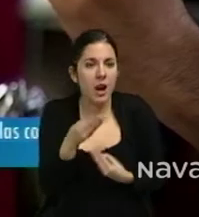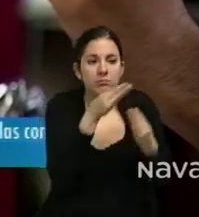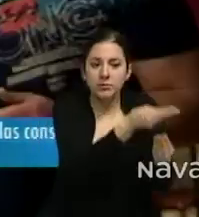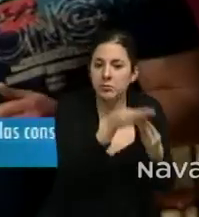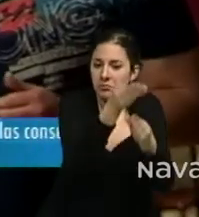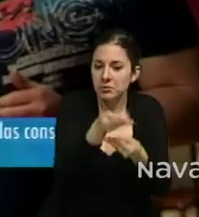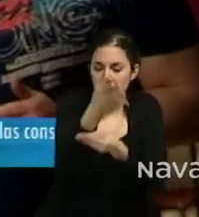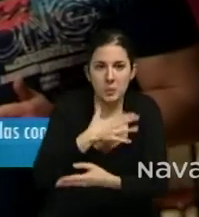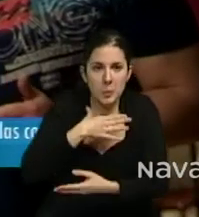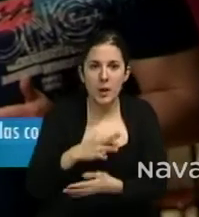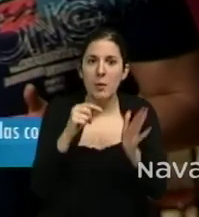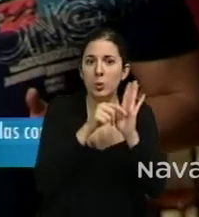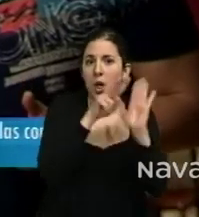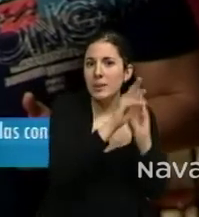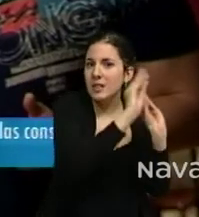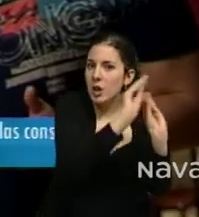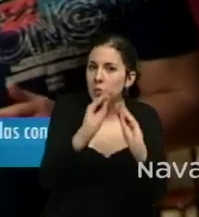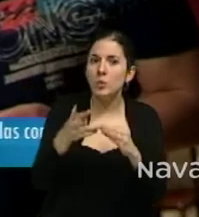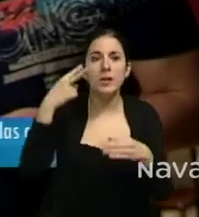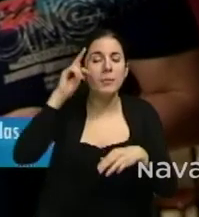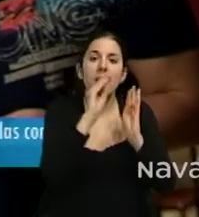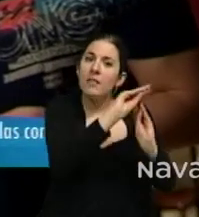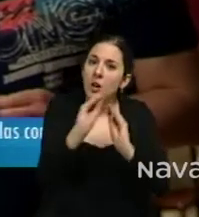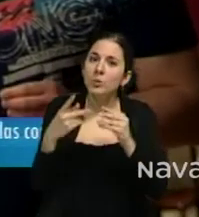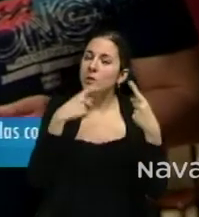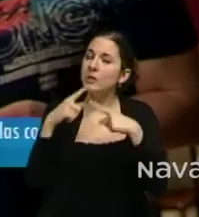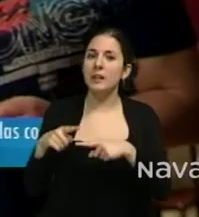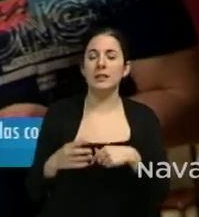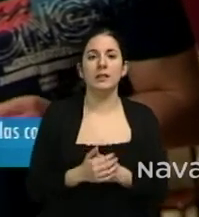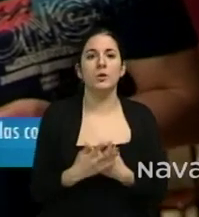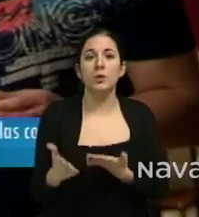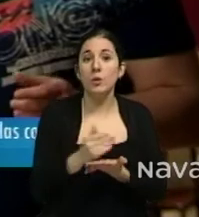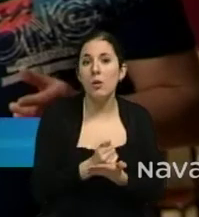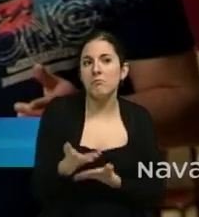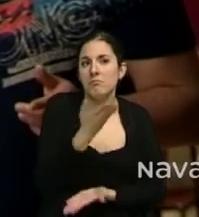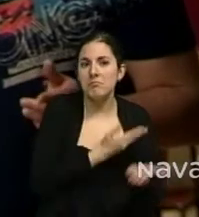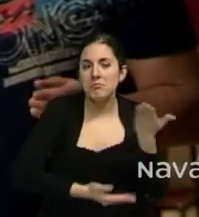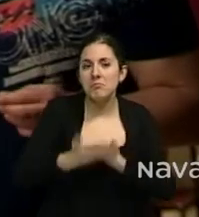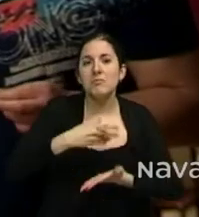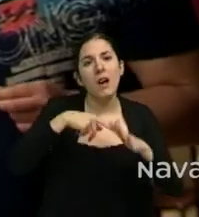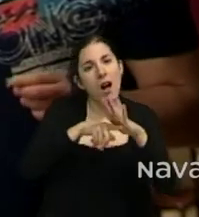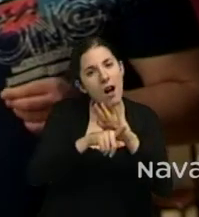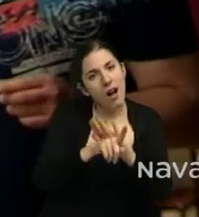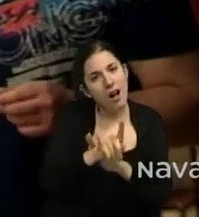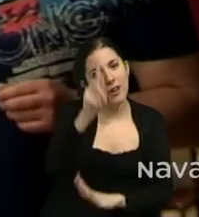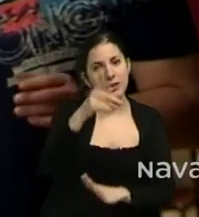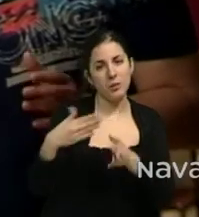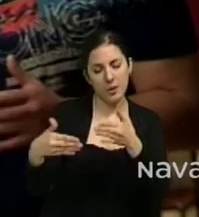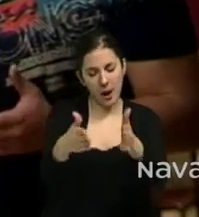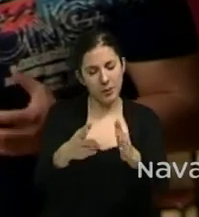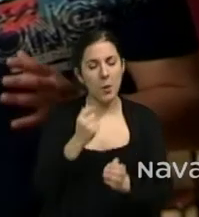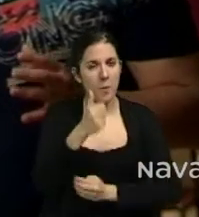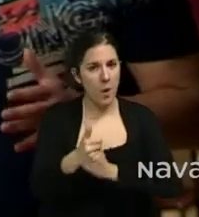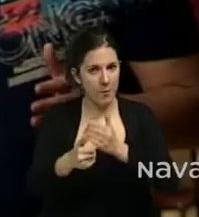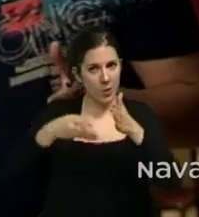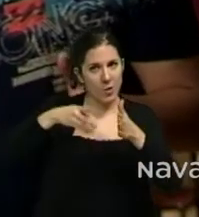visión, su experiencia en la vida y íbamos avanzando hacia un camino que poco a poco fue